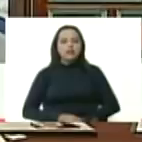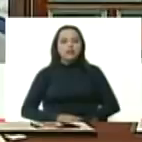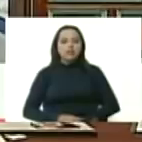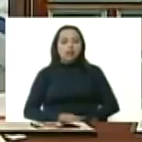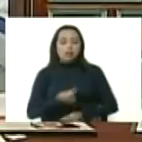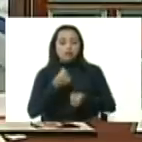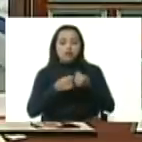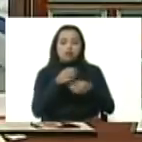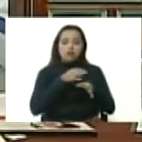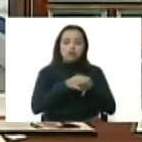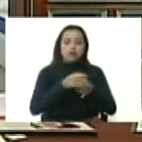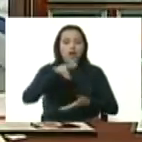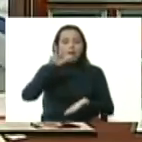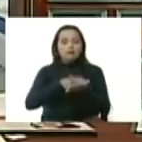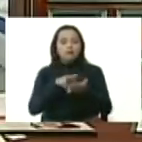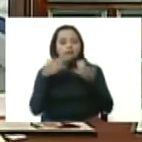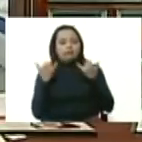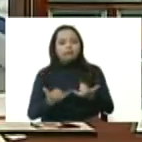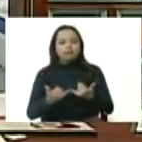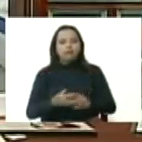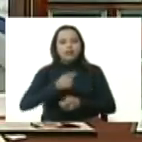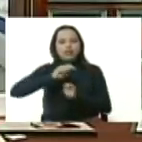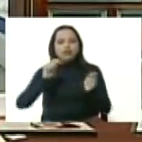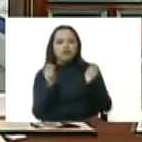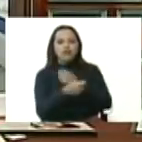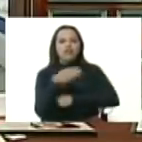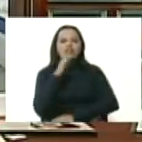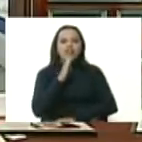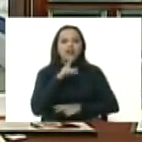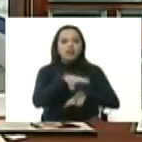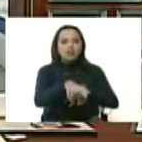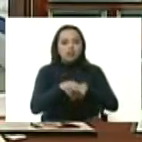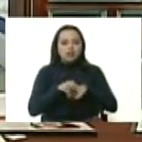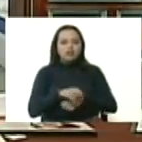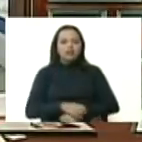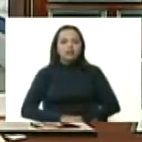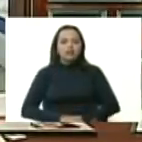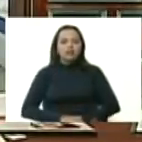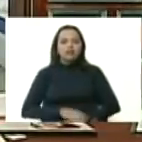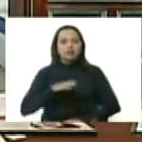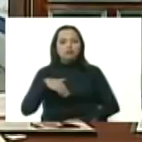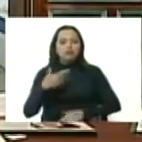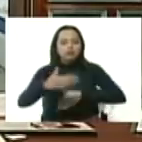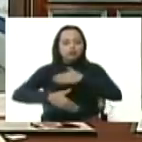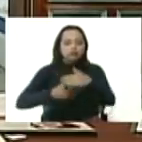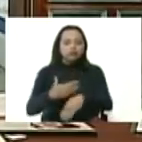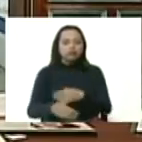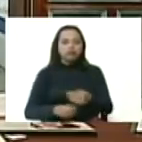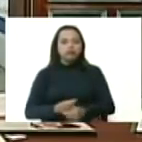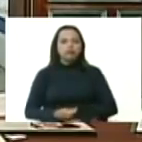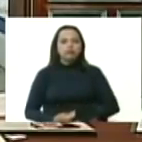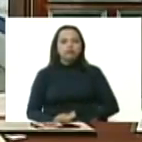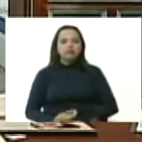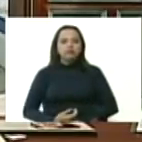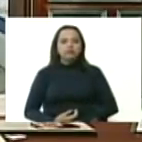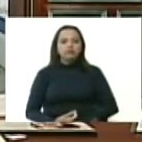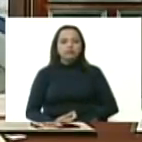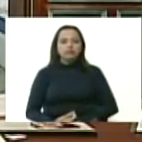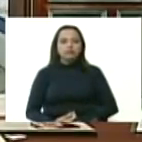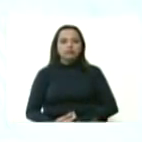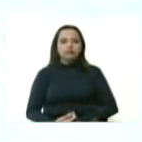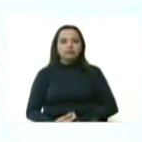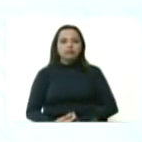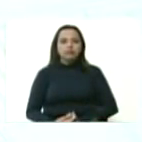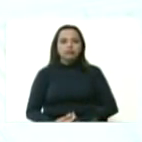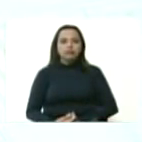aprobado de inmediato la transformación del banco agrícola para avanzar en la criptobanca ¿qué